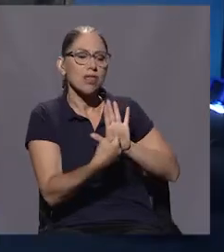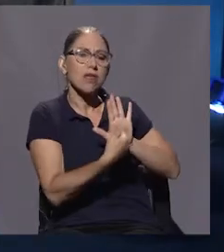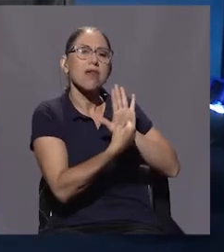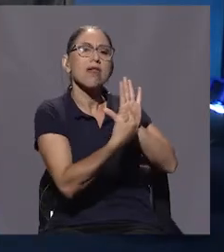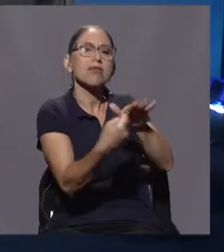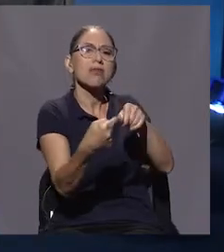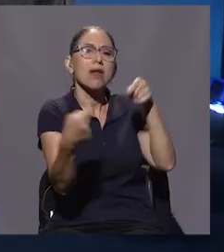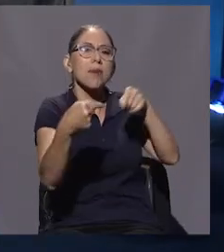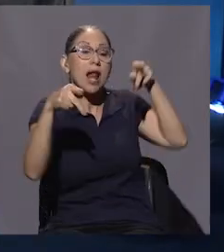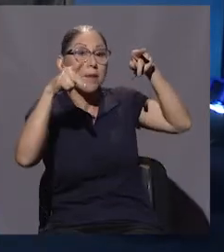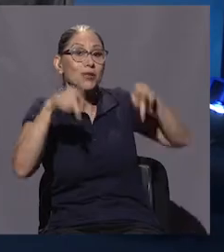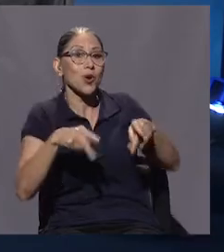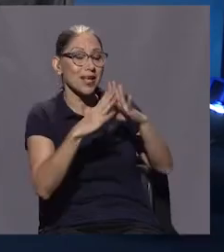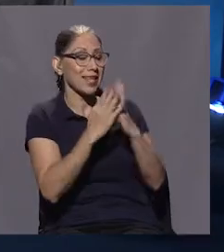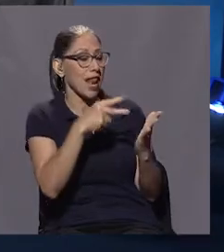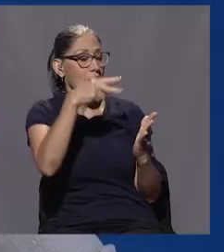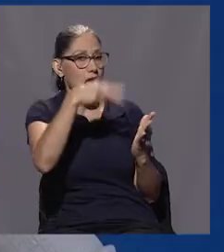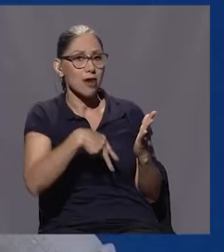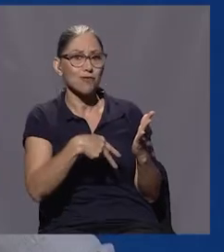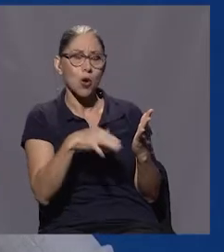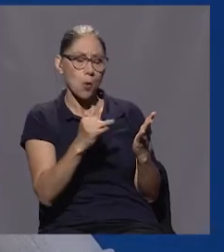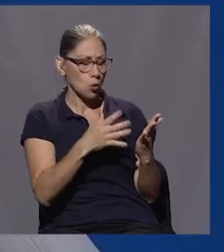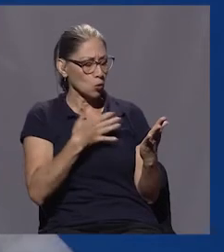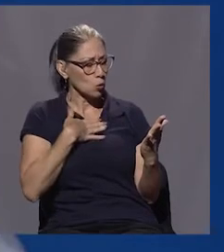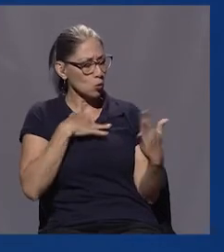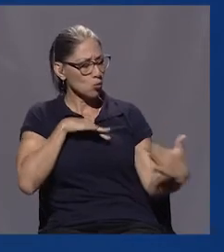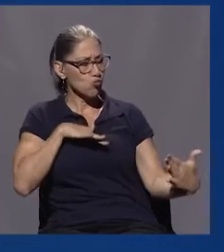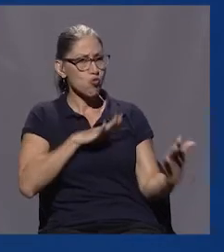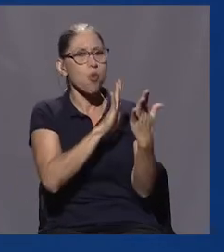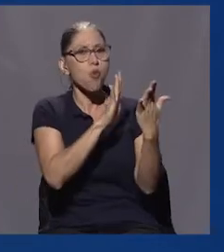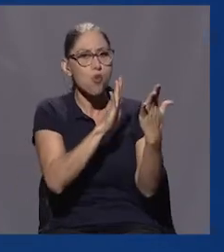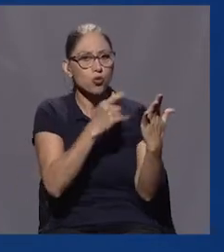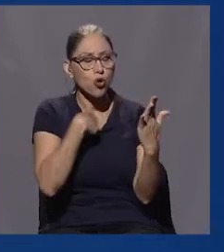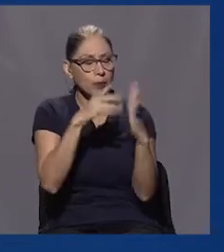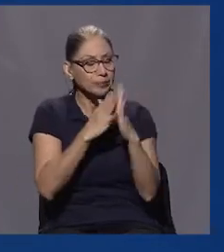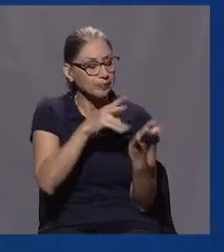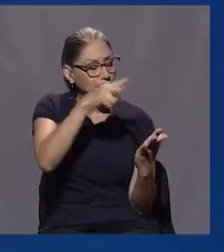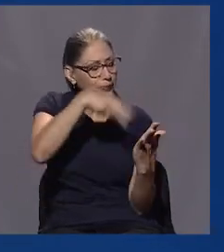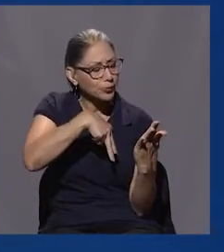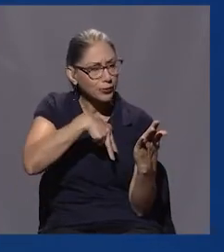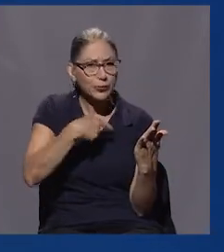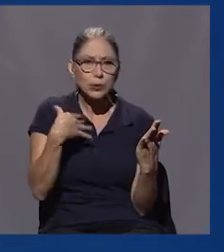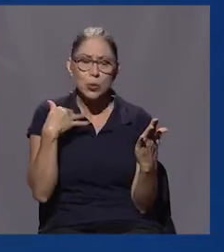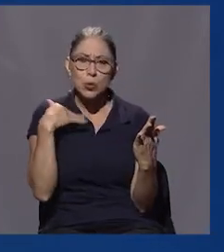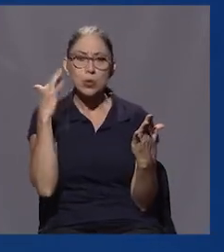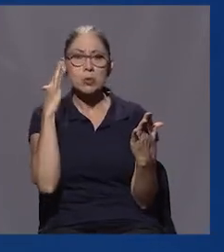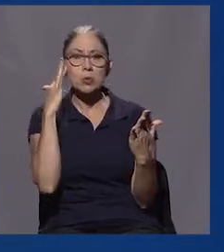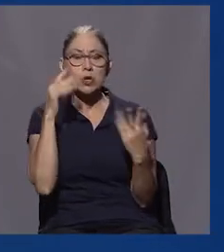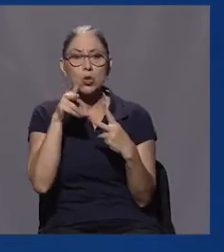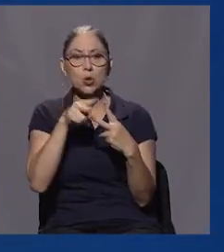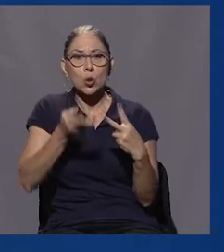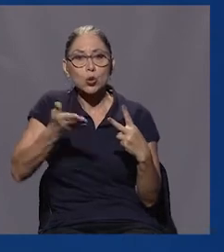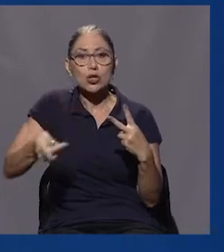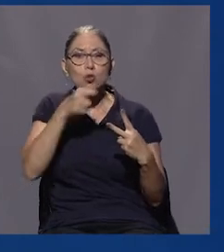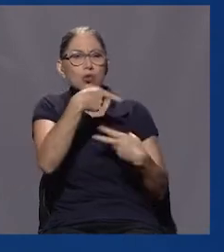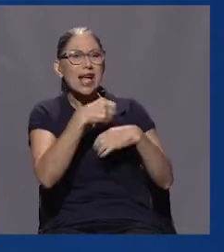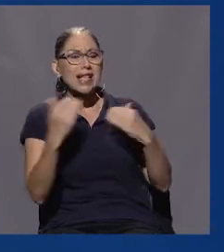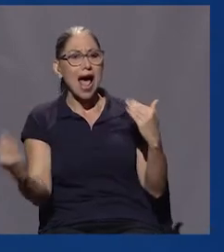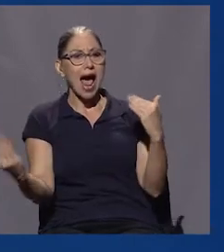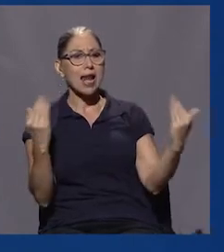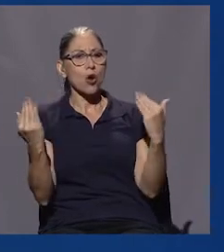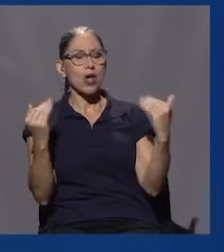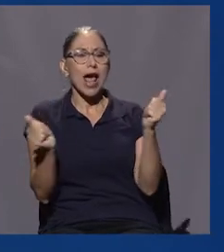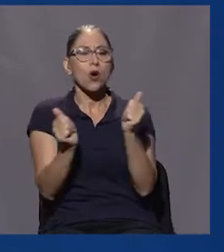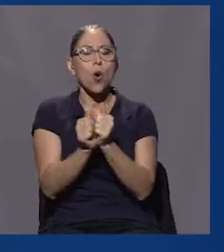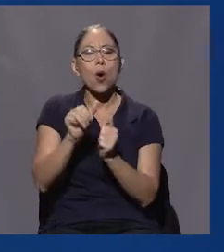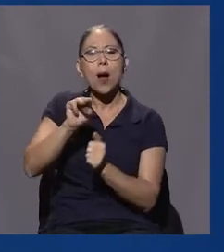a quienes le leemos. Y a mí, al menos, me causa una gran preocupación dos cosas que usted dice. Una es una analogía que hace